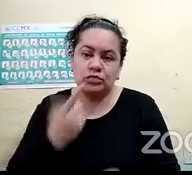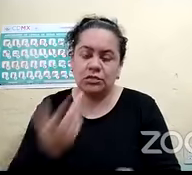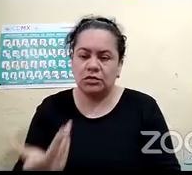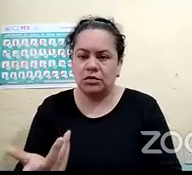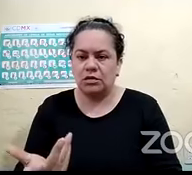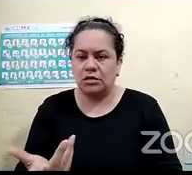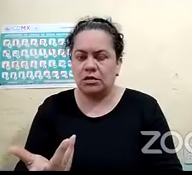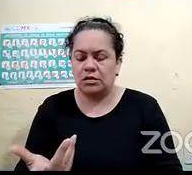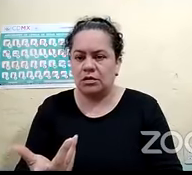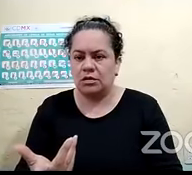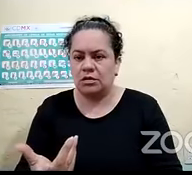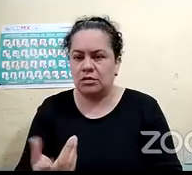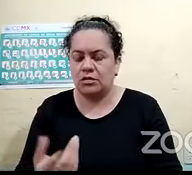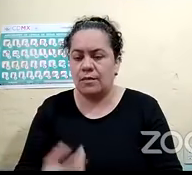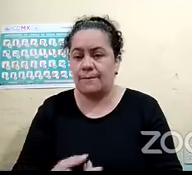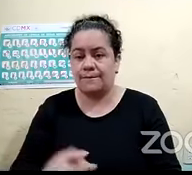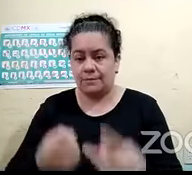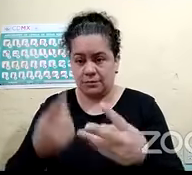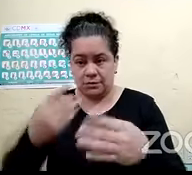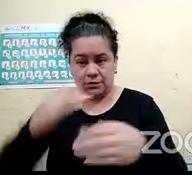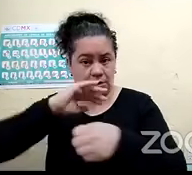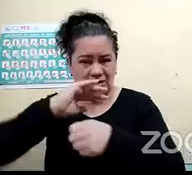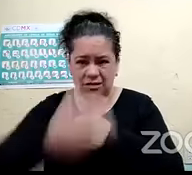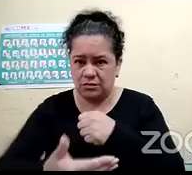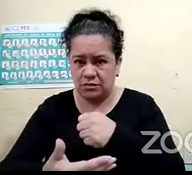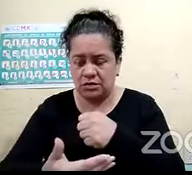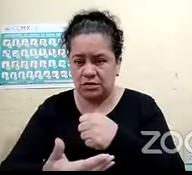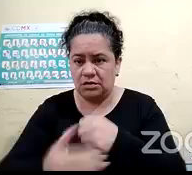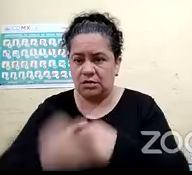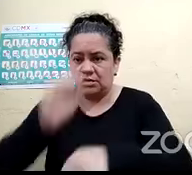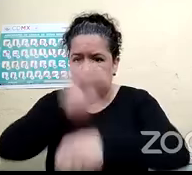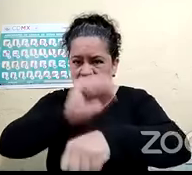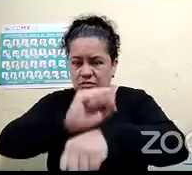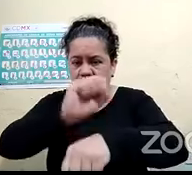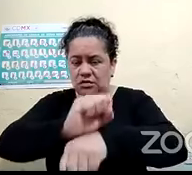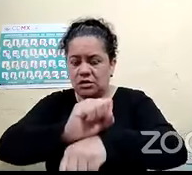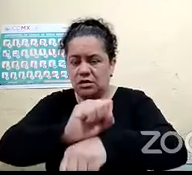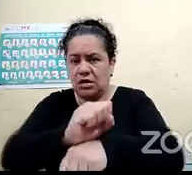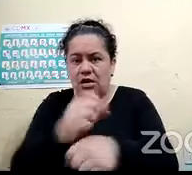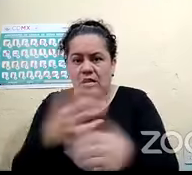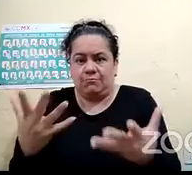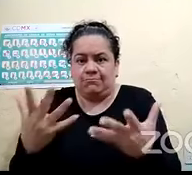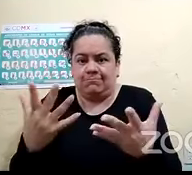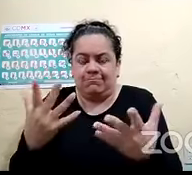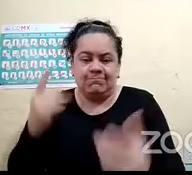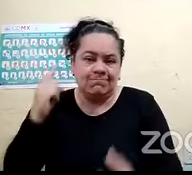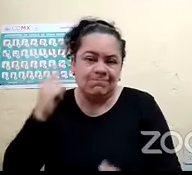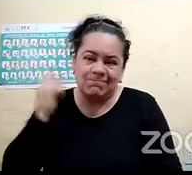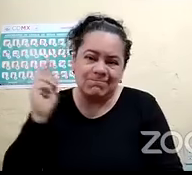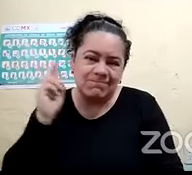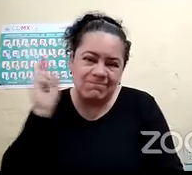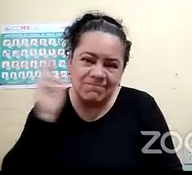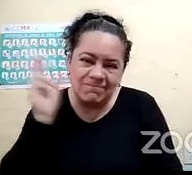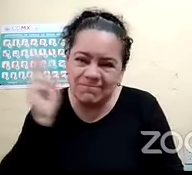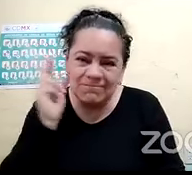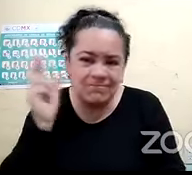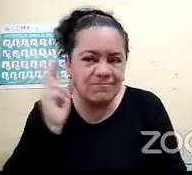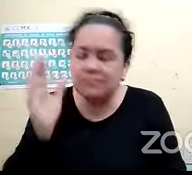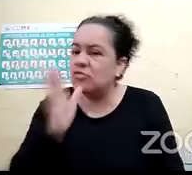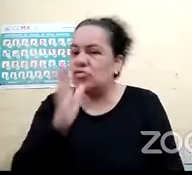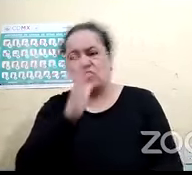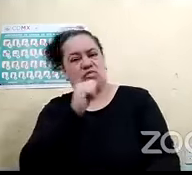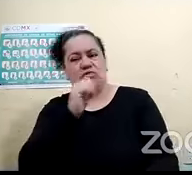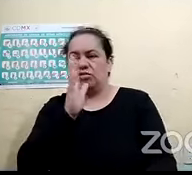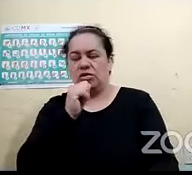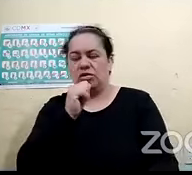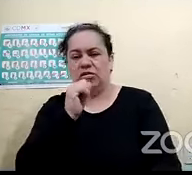de secundaria, pues, empiezo a tener esos problemas de audición más fuertes. Se comienza a reflejar en mis calificaciones.